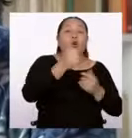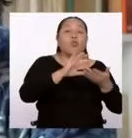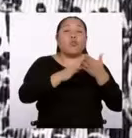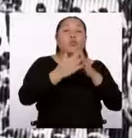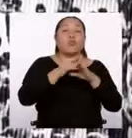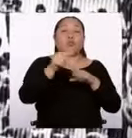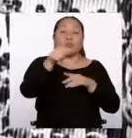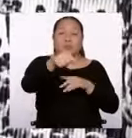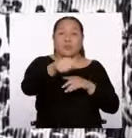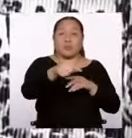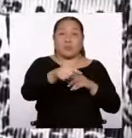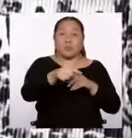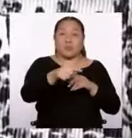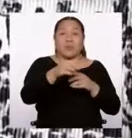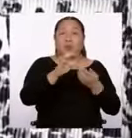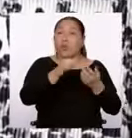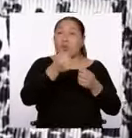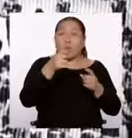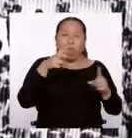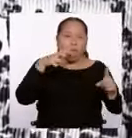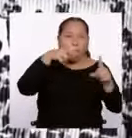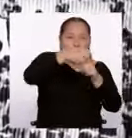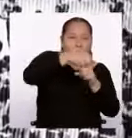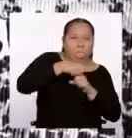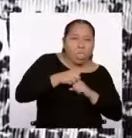esclavos.